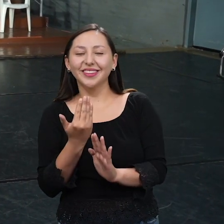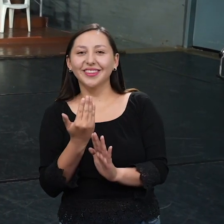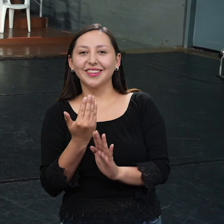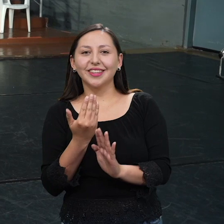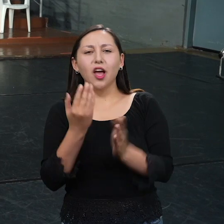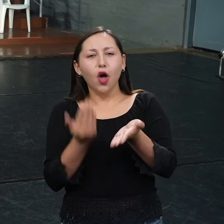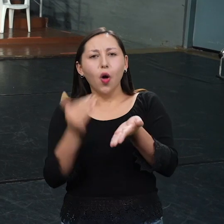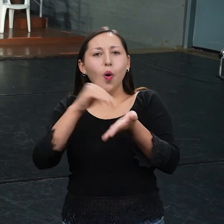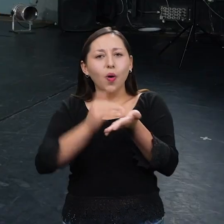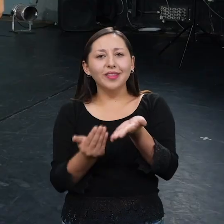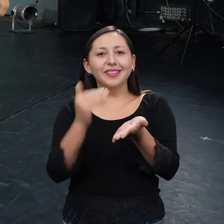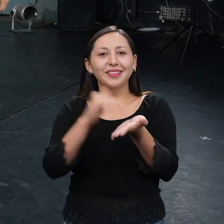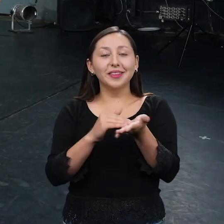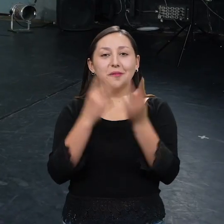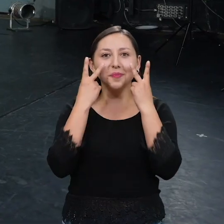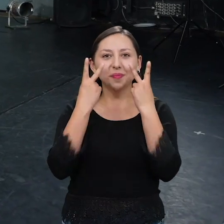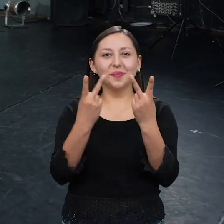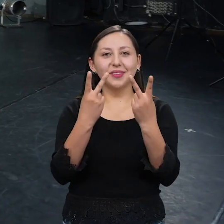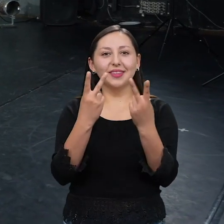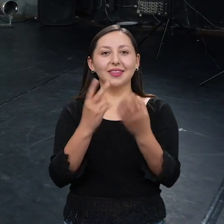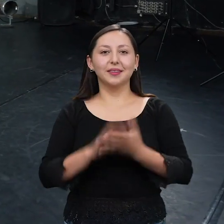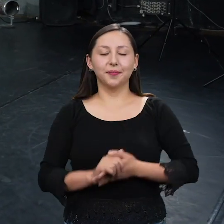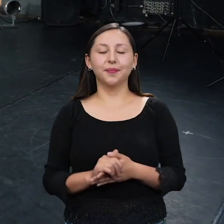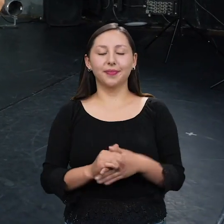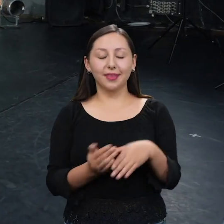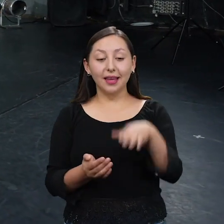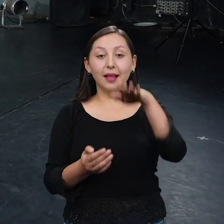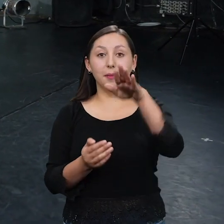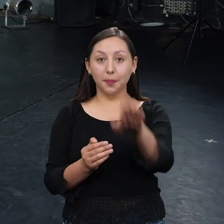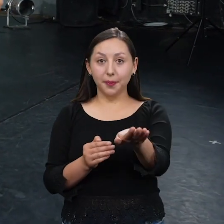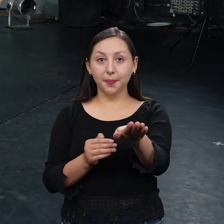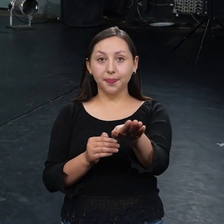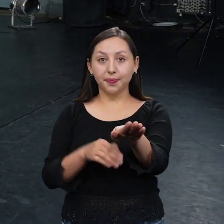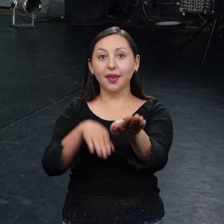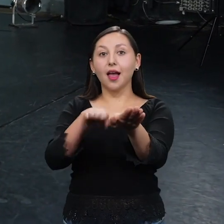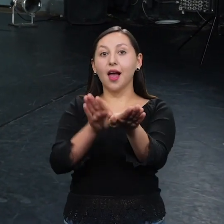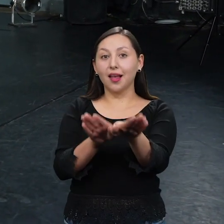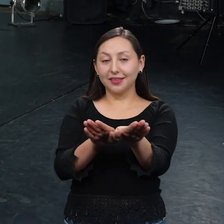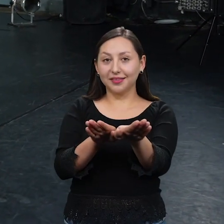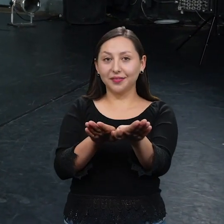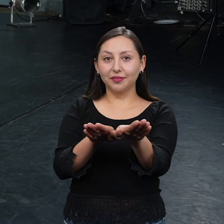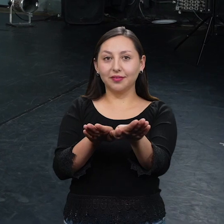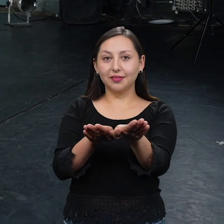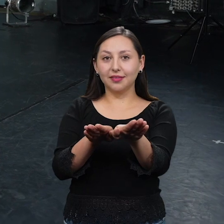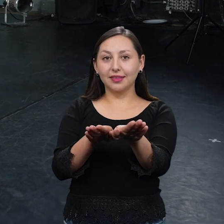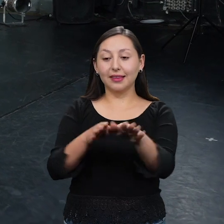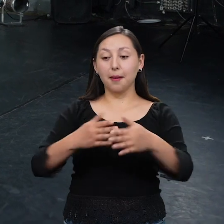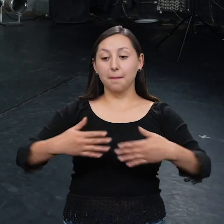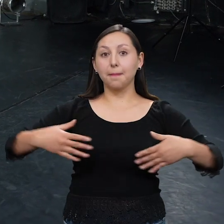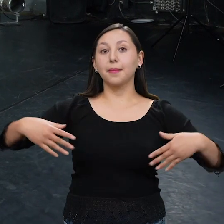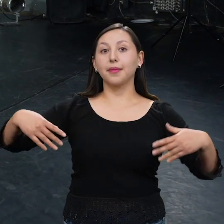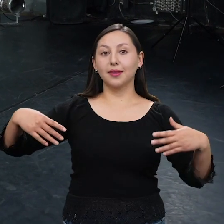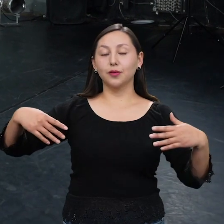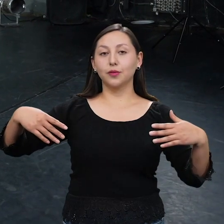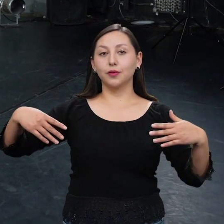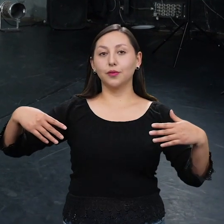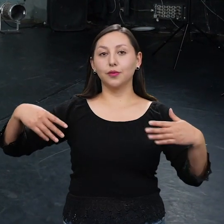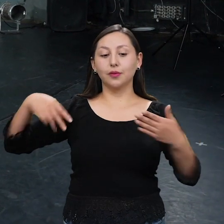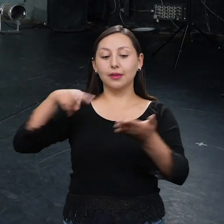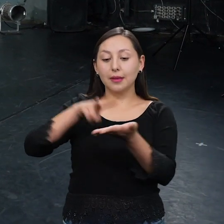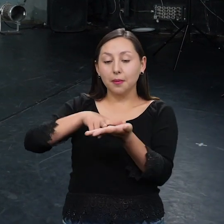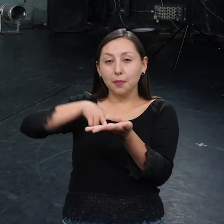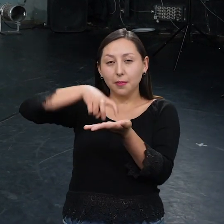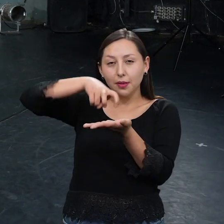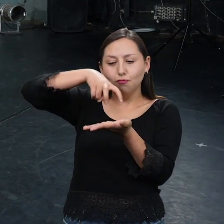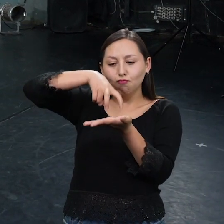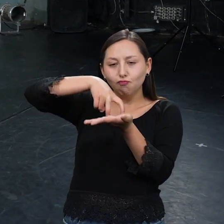¿Puedes repetir? no. Por supuesto. Abrimos el pie, el otro atrás, abrimos bracitos, flexión.